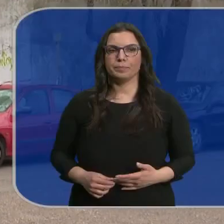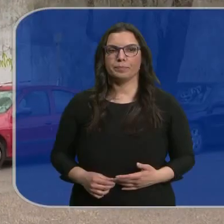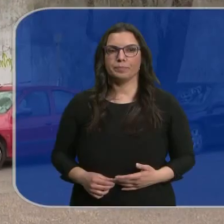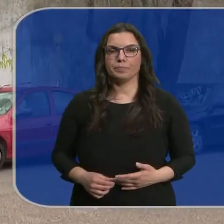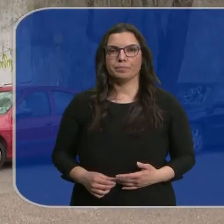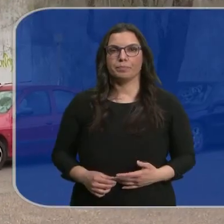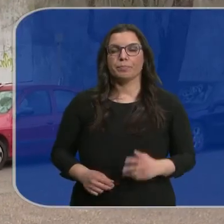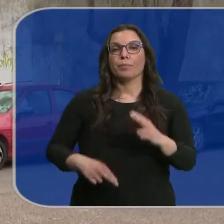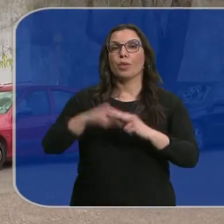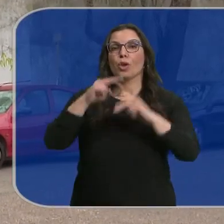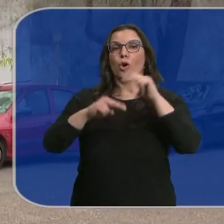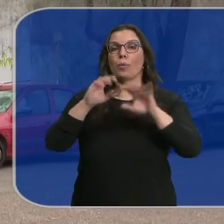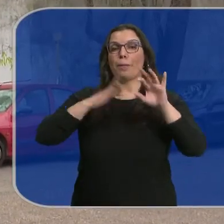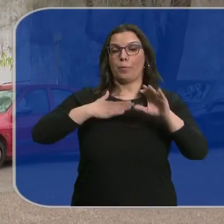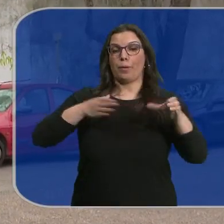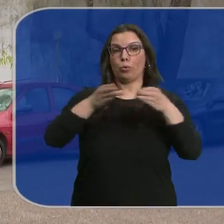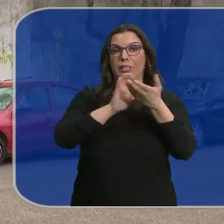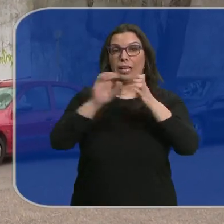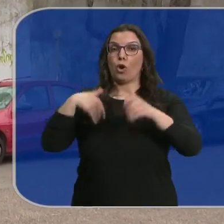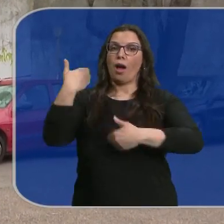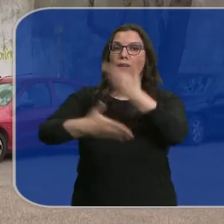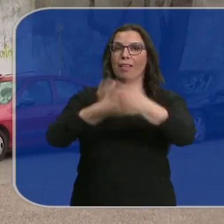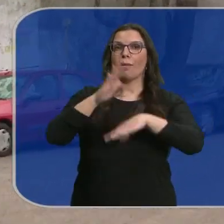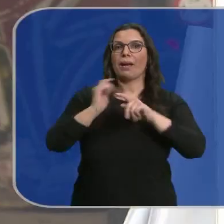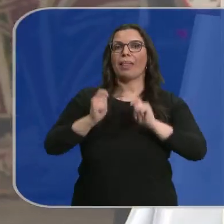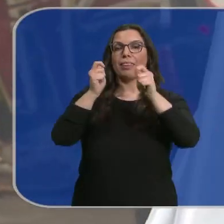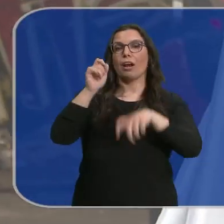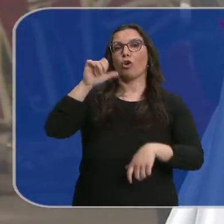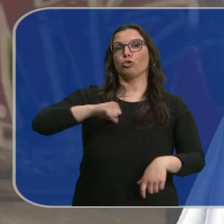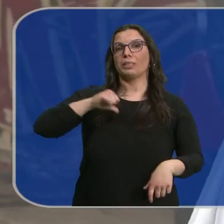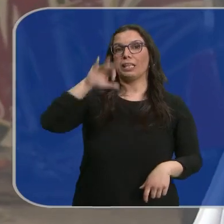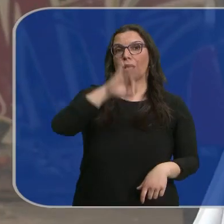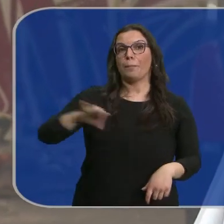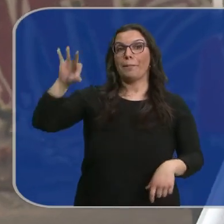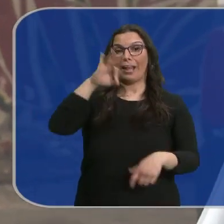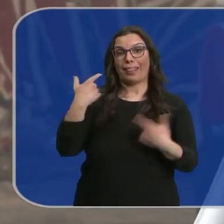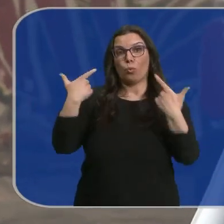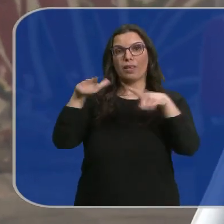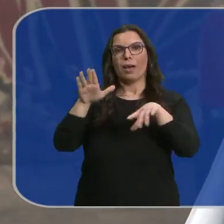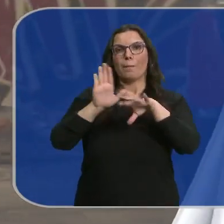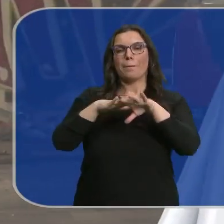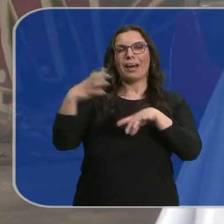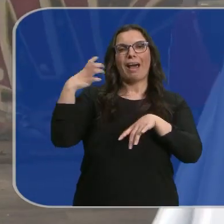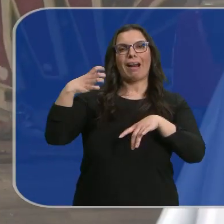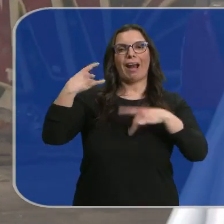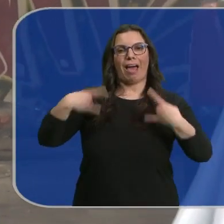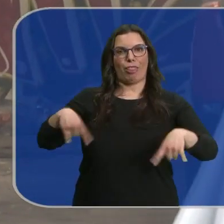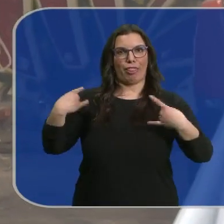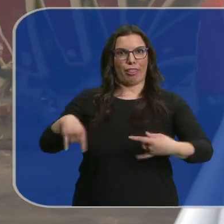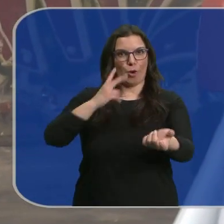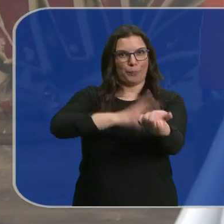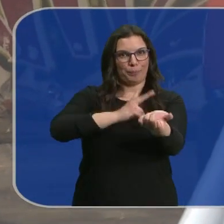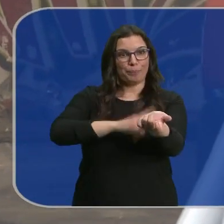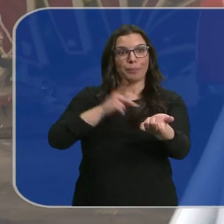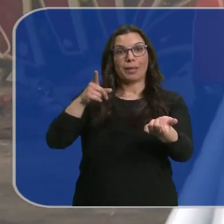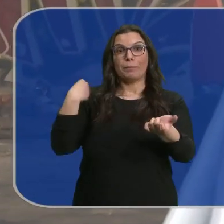Avances en las obras de la Junta de Castilla y León para dotar al Hospital de Palencia de una Unidad de Radioterapia. Se está derribando la nave donde